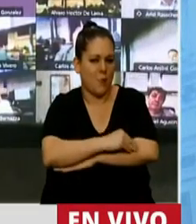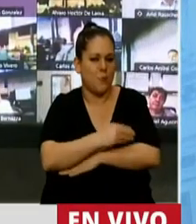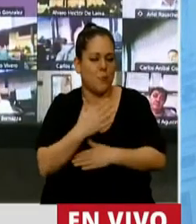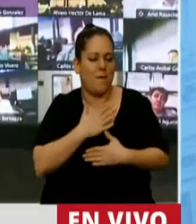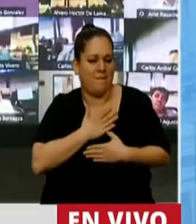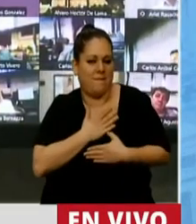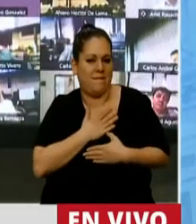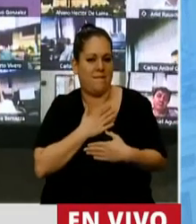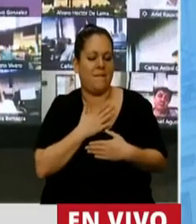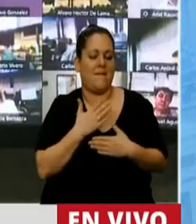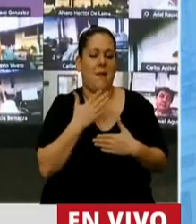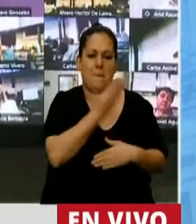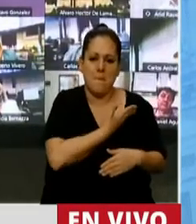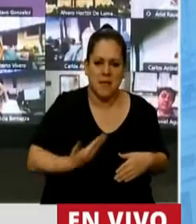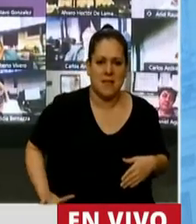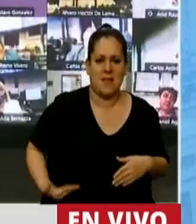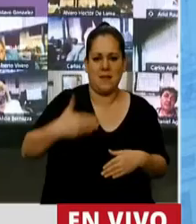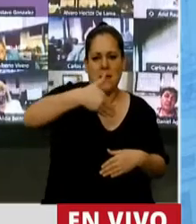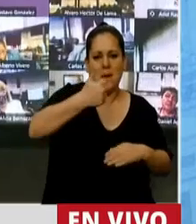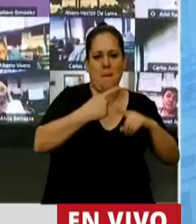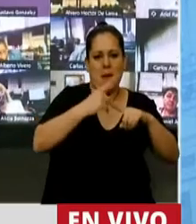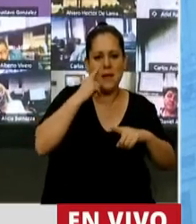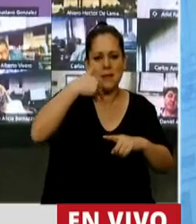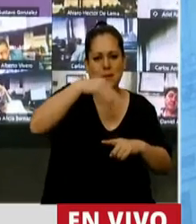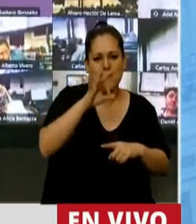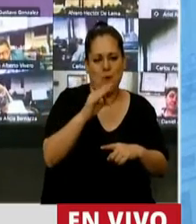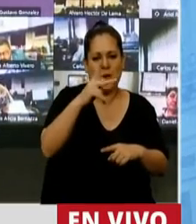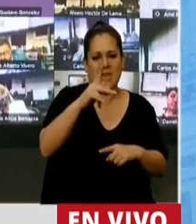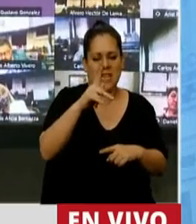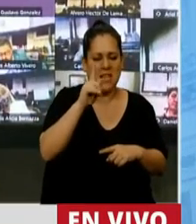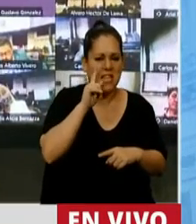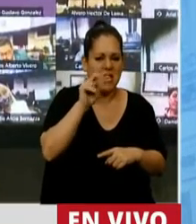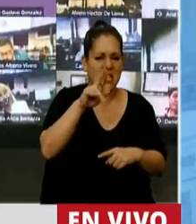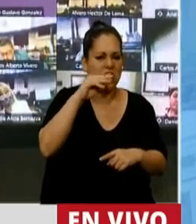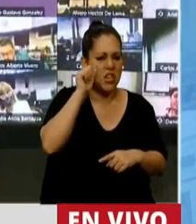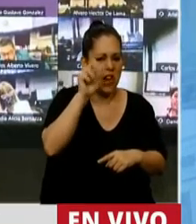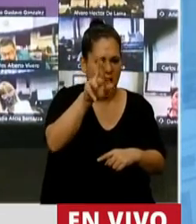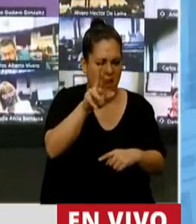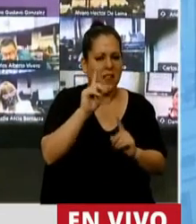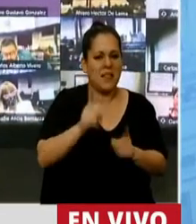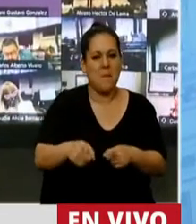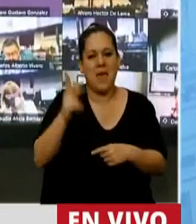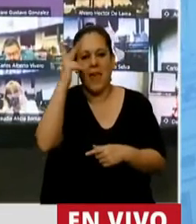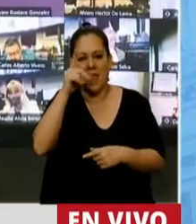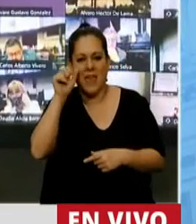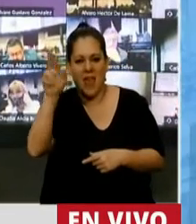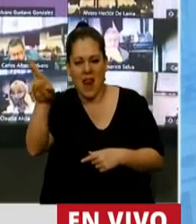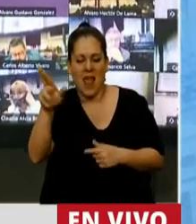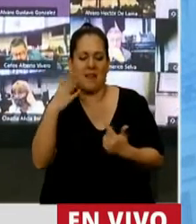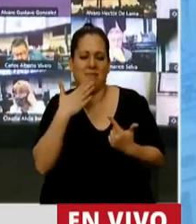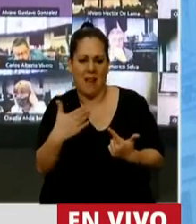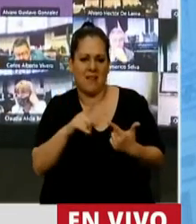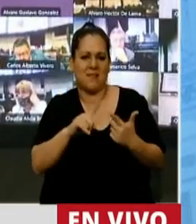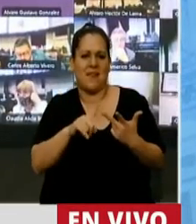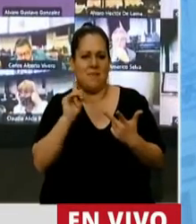Presidente Máximo Kirchner, a nuestro Presidente de la Comisión Carlitos Heller y a usted. Ustedes saben que